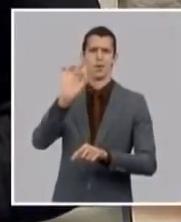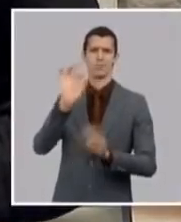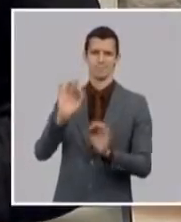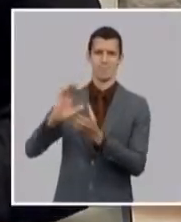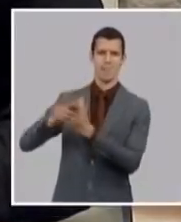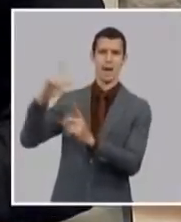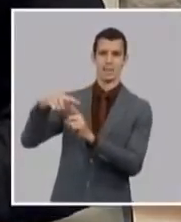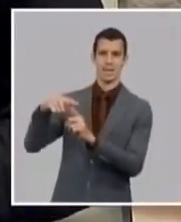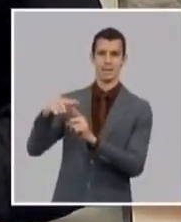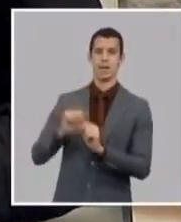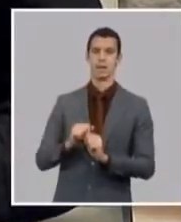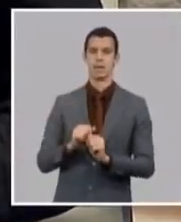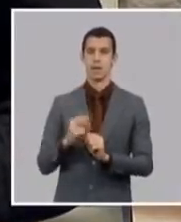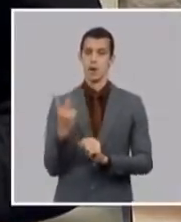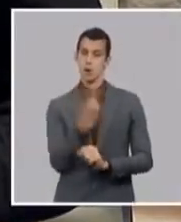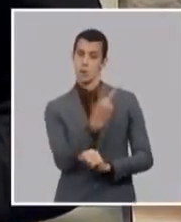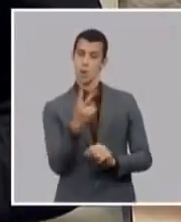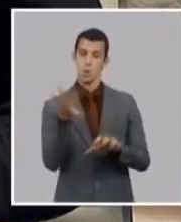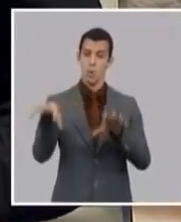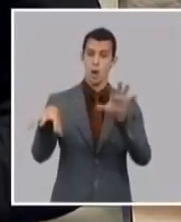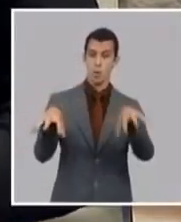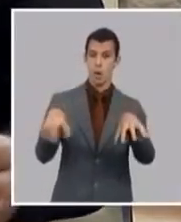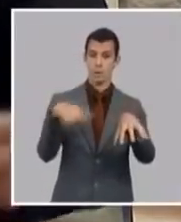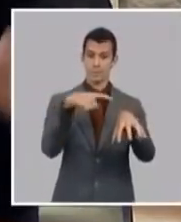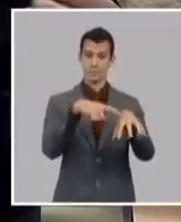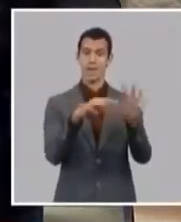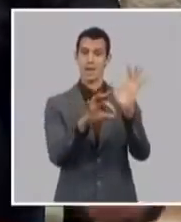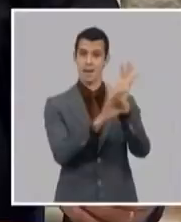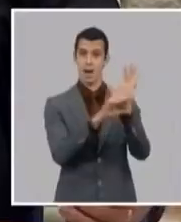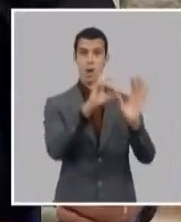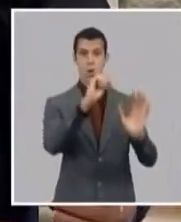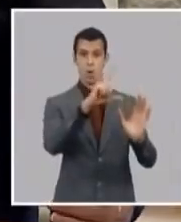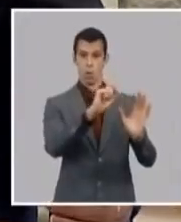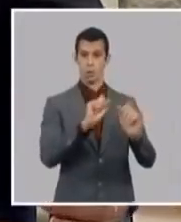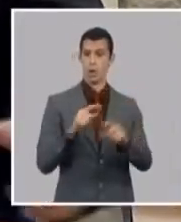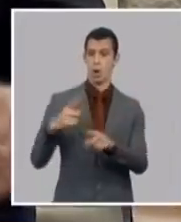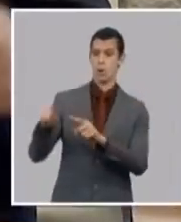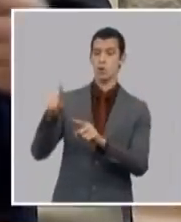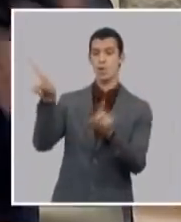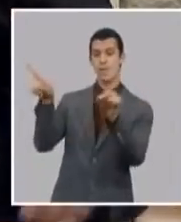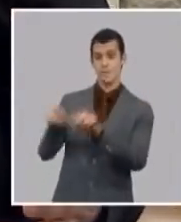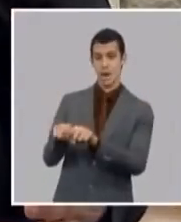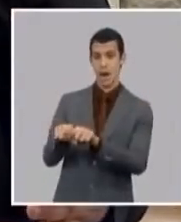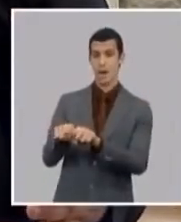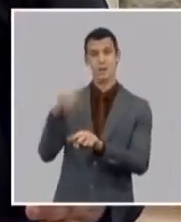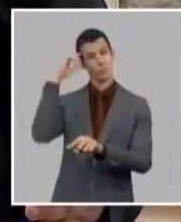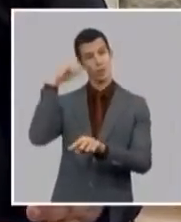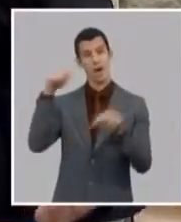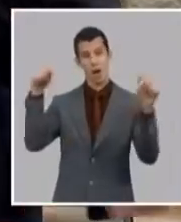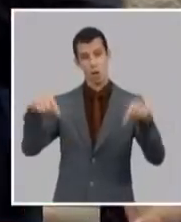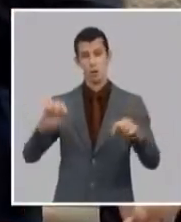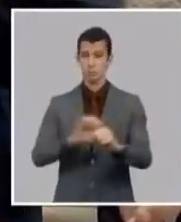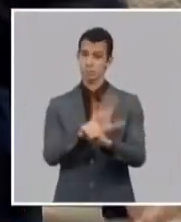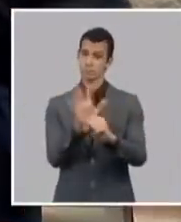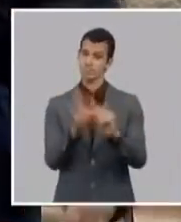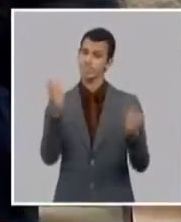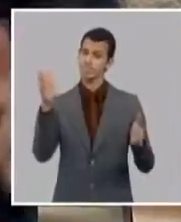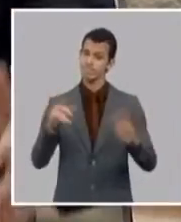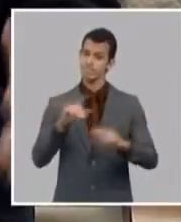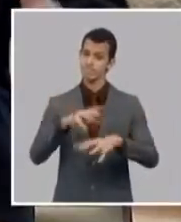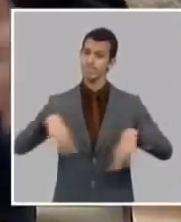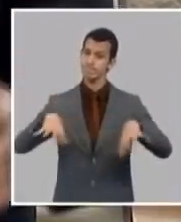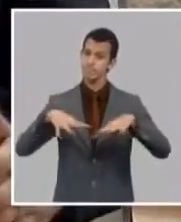tomarlas en frontera asociado a la COVID y yo expliqué la cantidad de